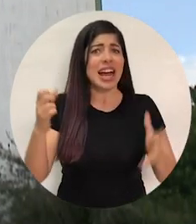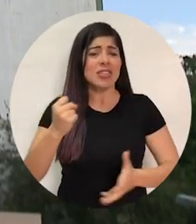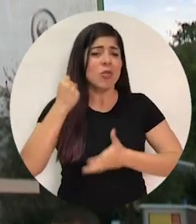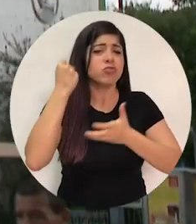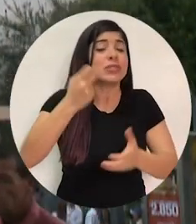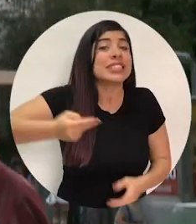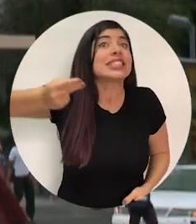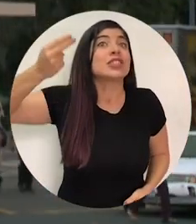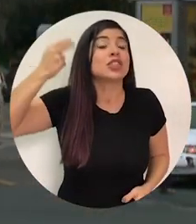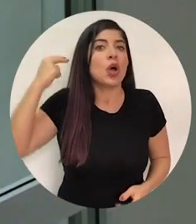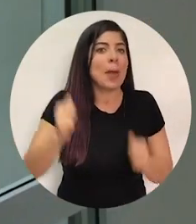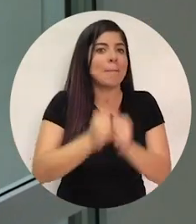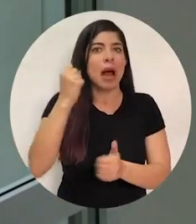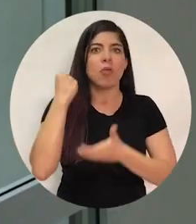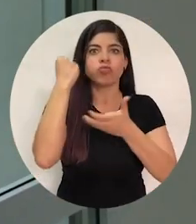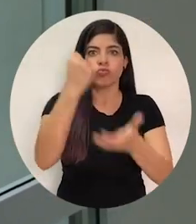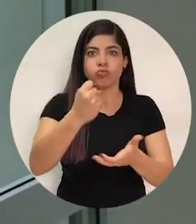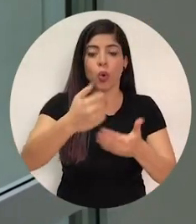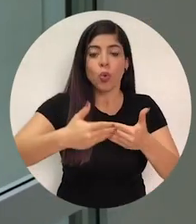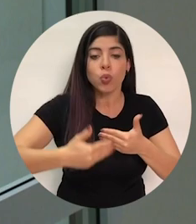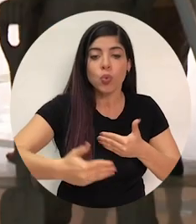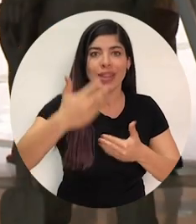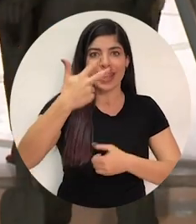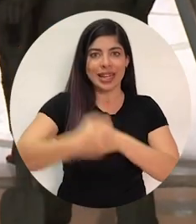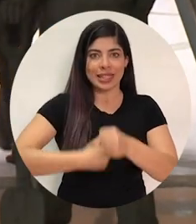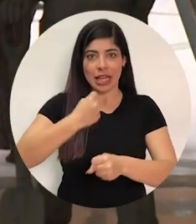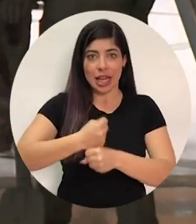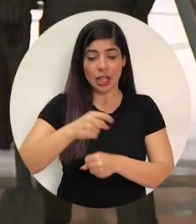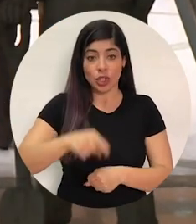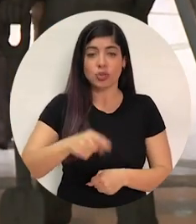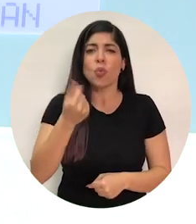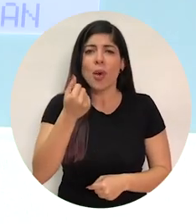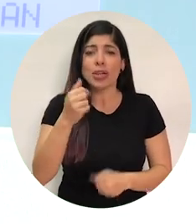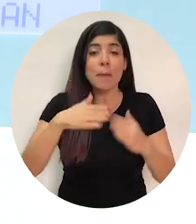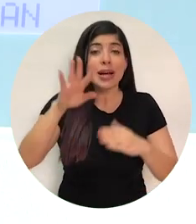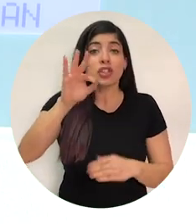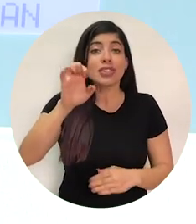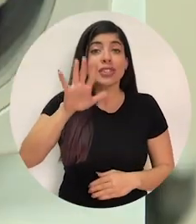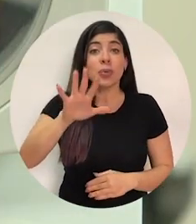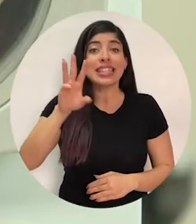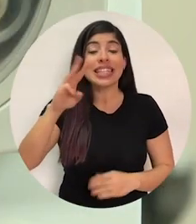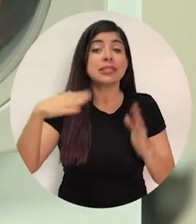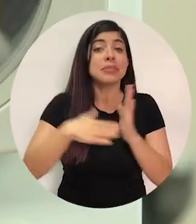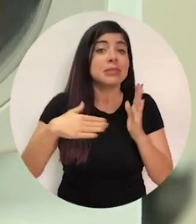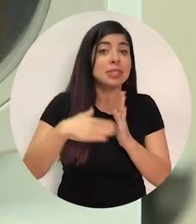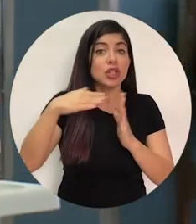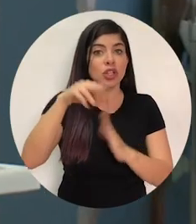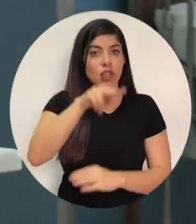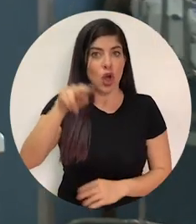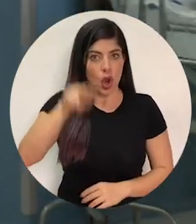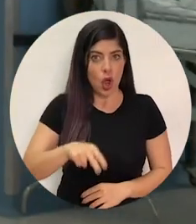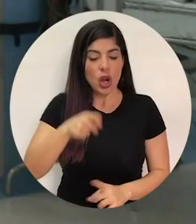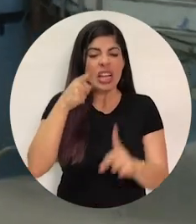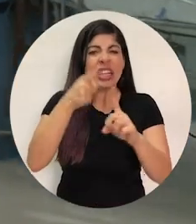historia de la institución, la cual se realizará en los próximos tres años, con más de 956 mil millones